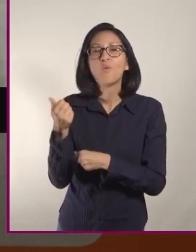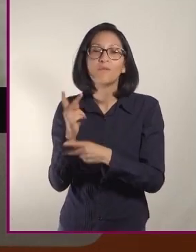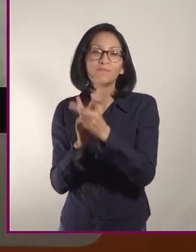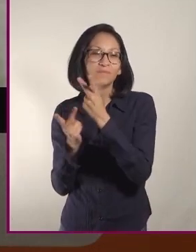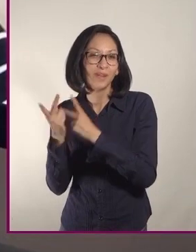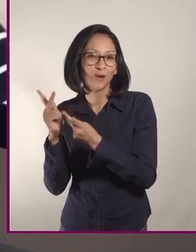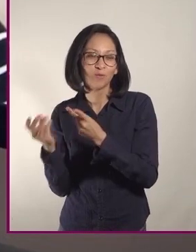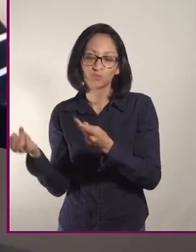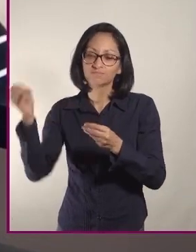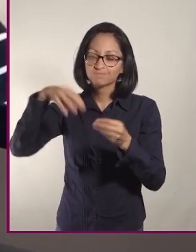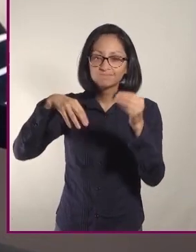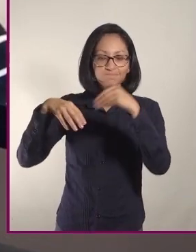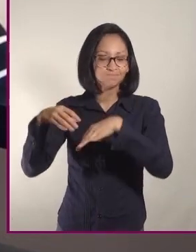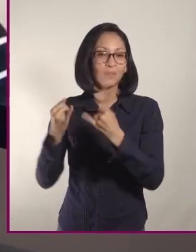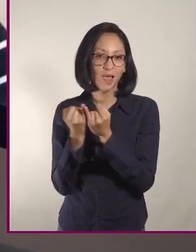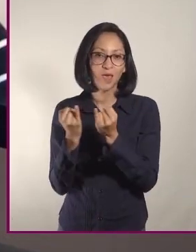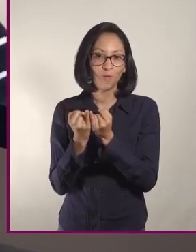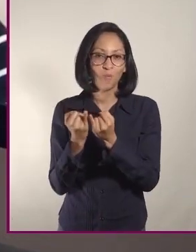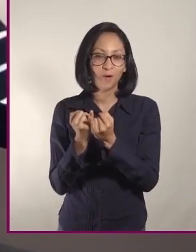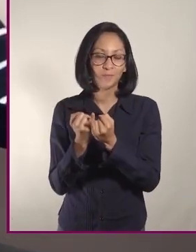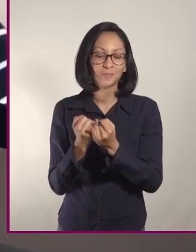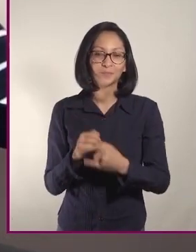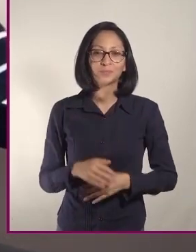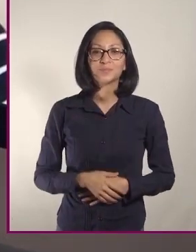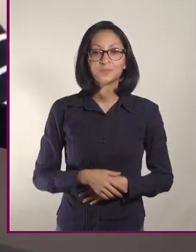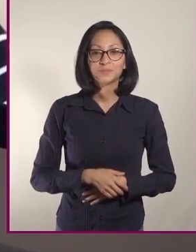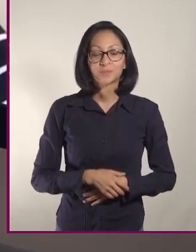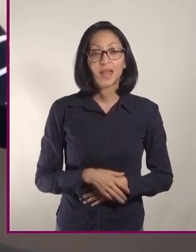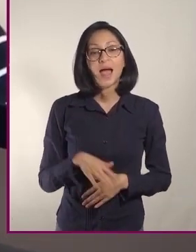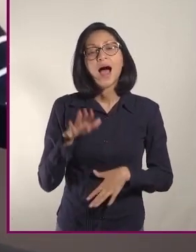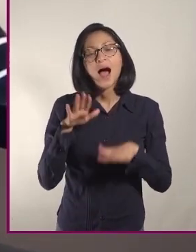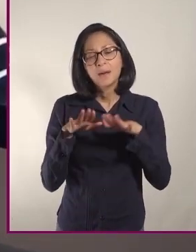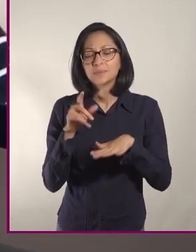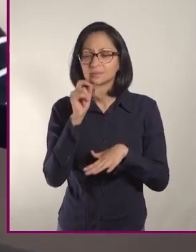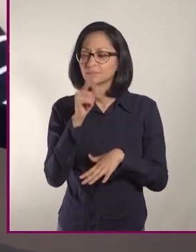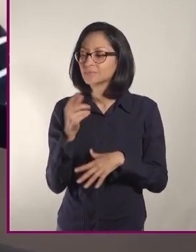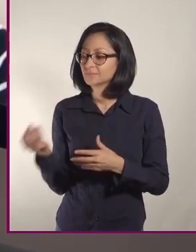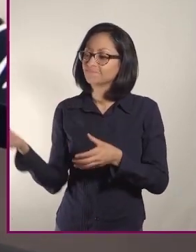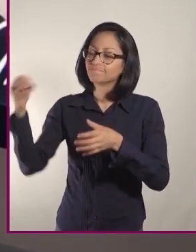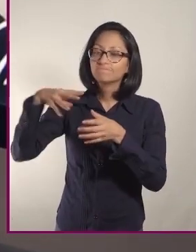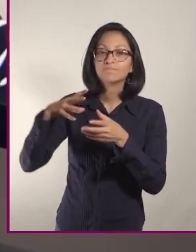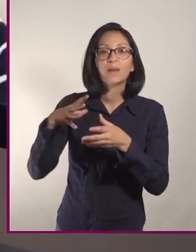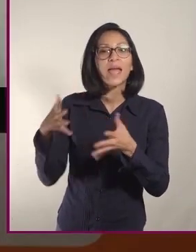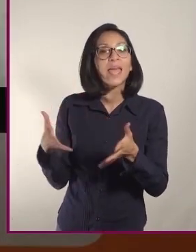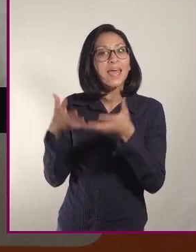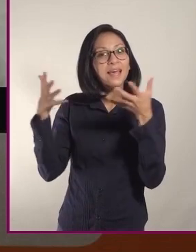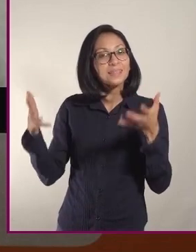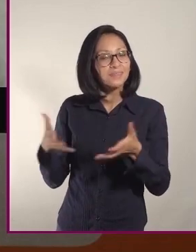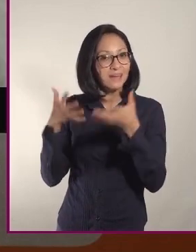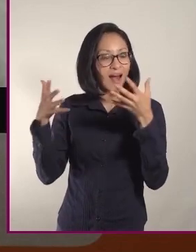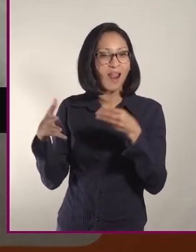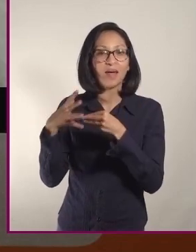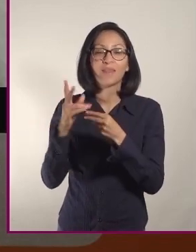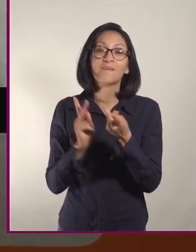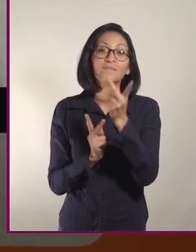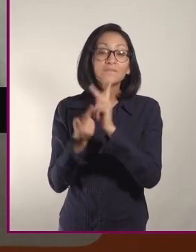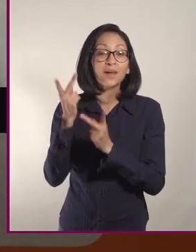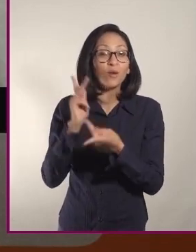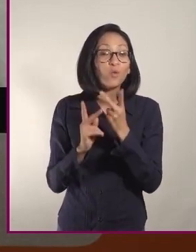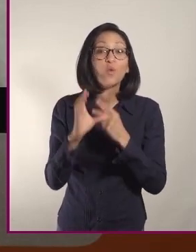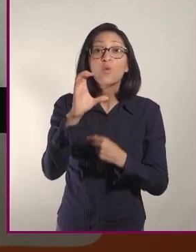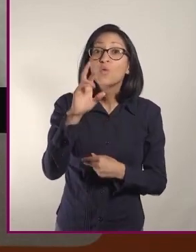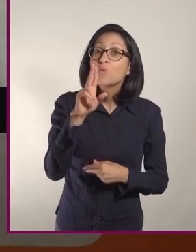sea a la parrilla. Y además de esto, le añaden alguna ensalada de vegetales crudos, que pueden ser la base